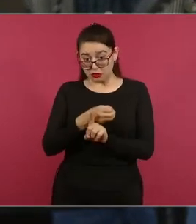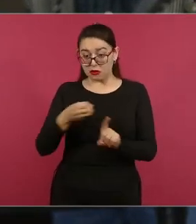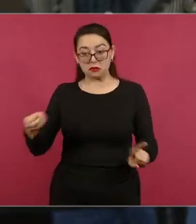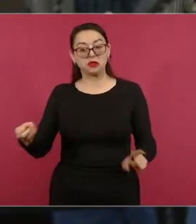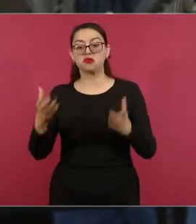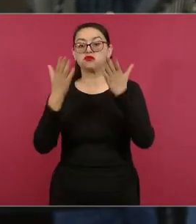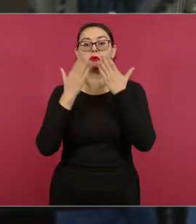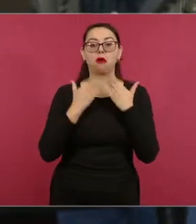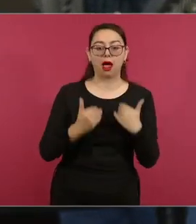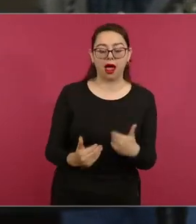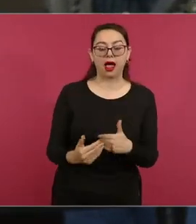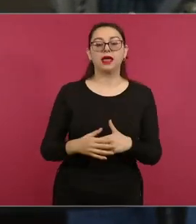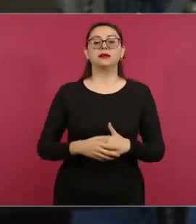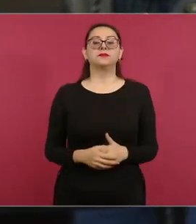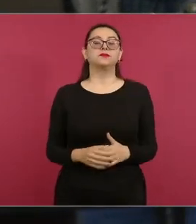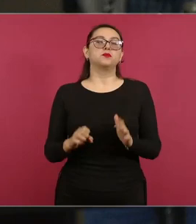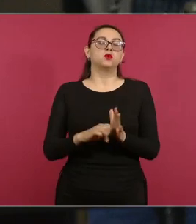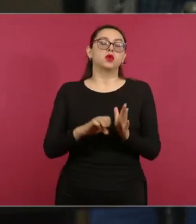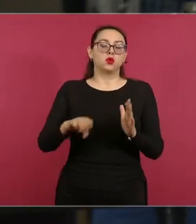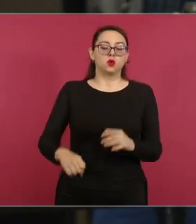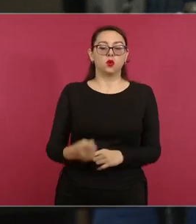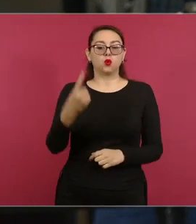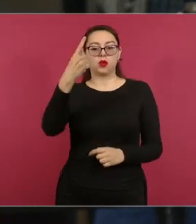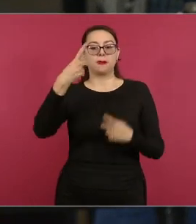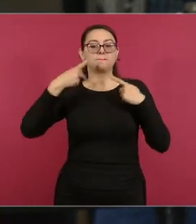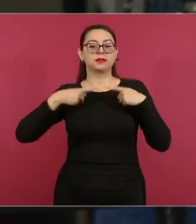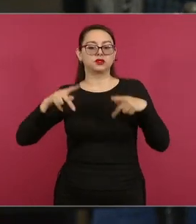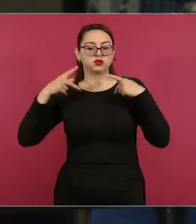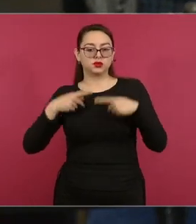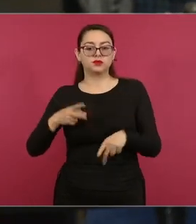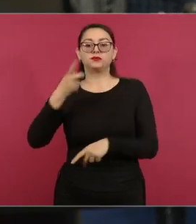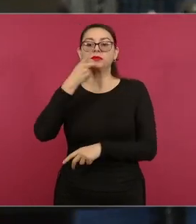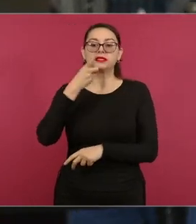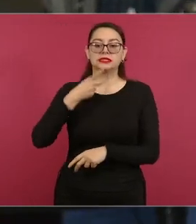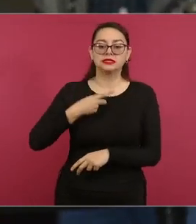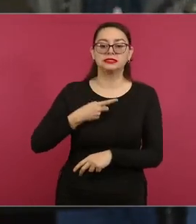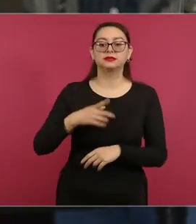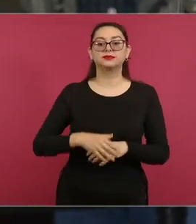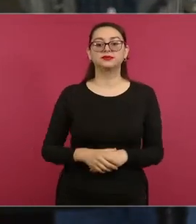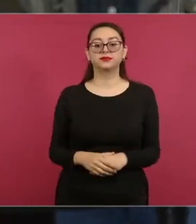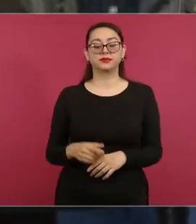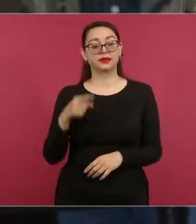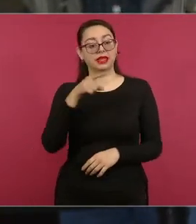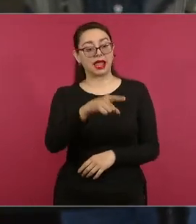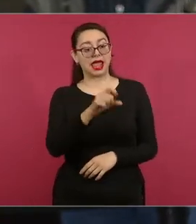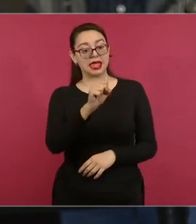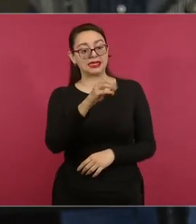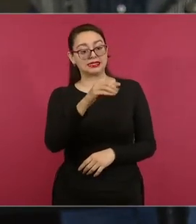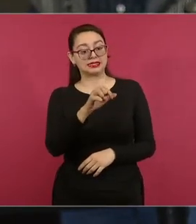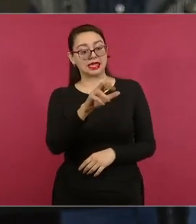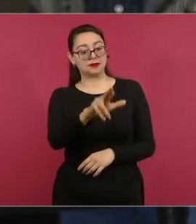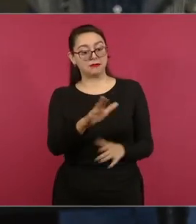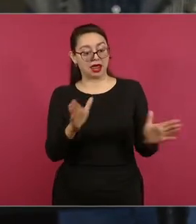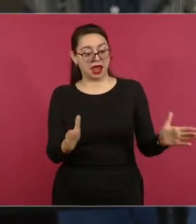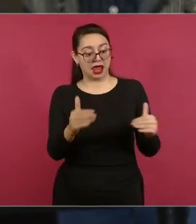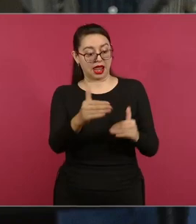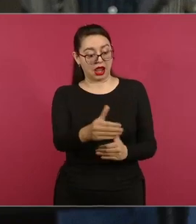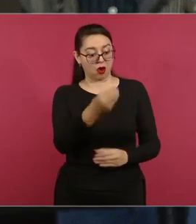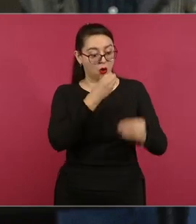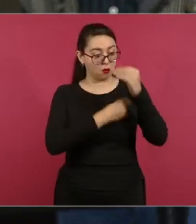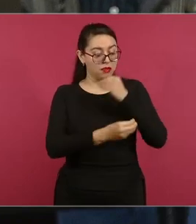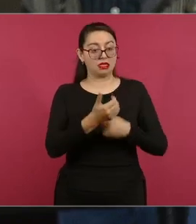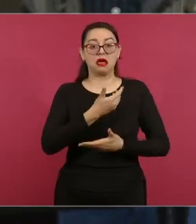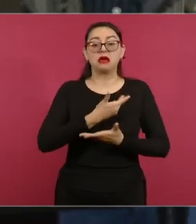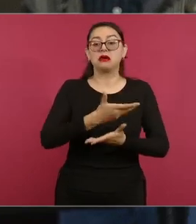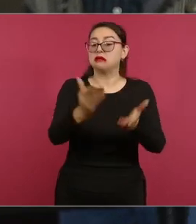nos hacía llegar una persona de Acapulco que las despensas que las tiene la Marina, pues no las distribuyen lo más rápido